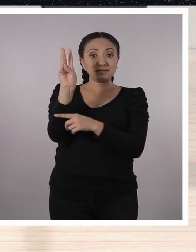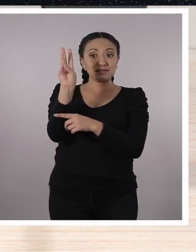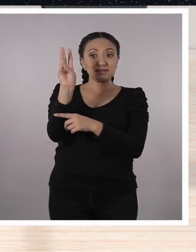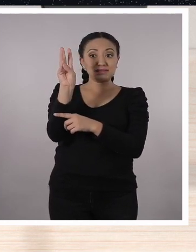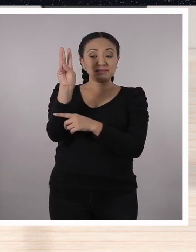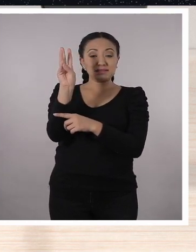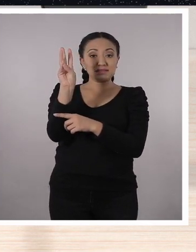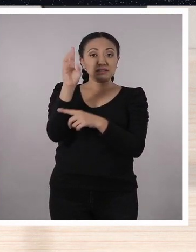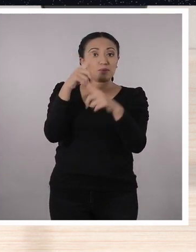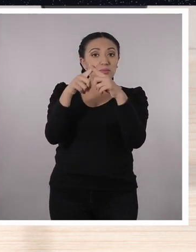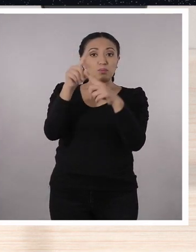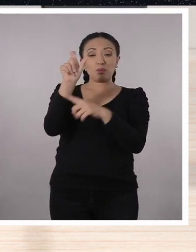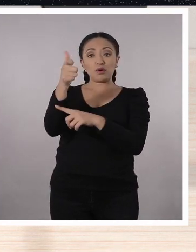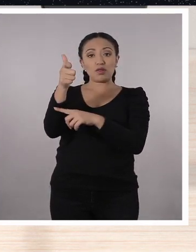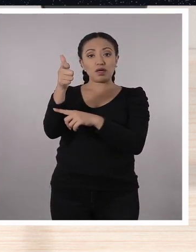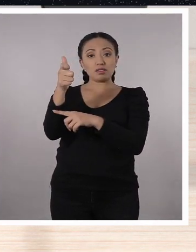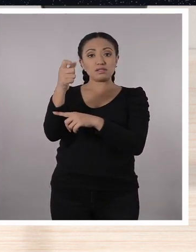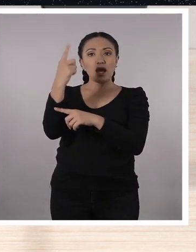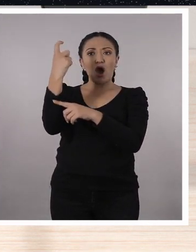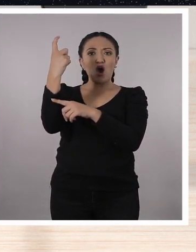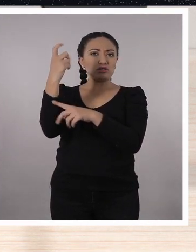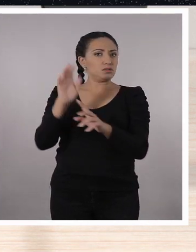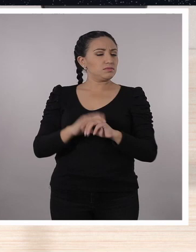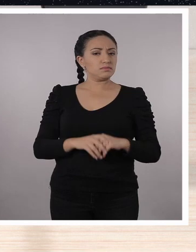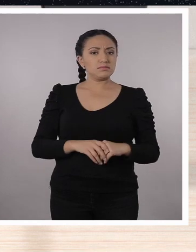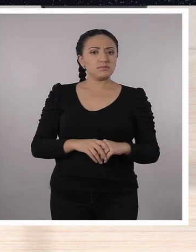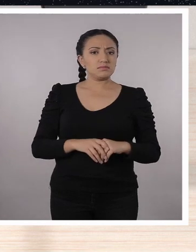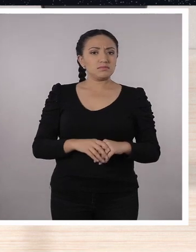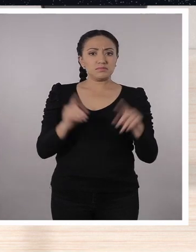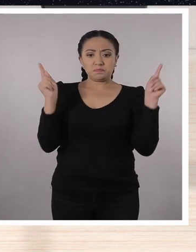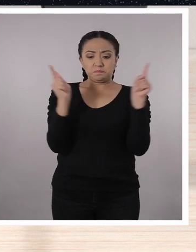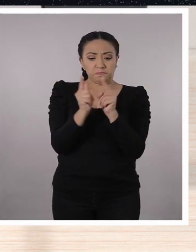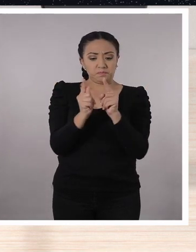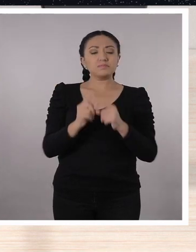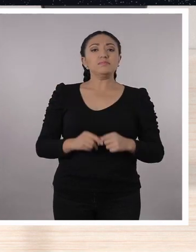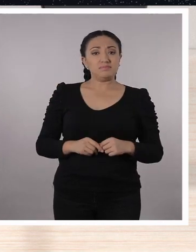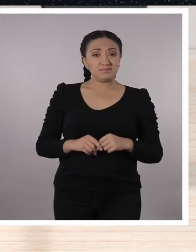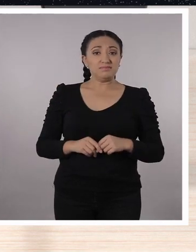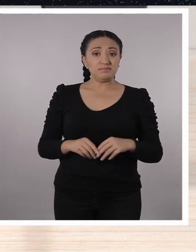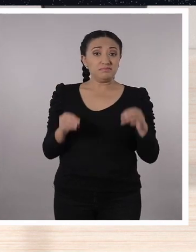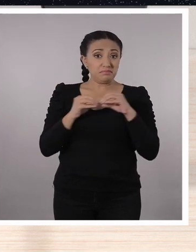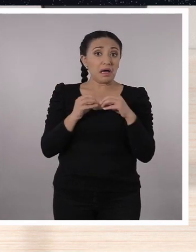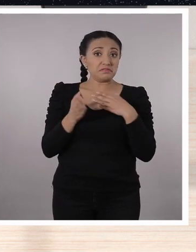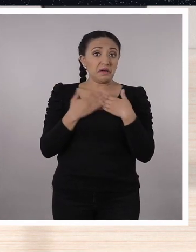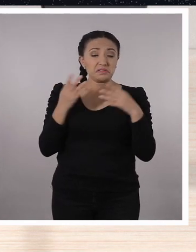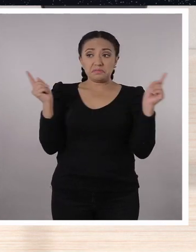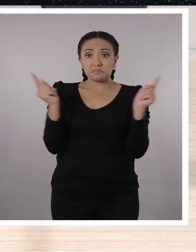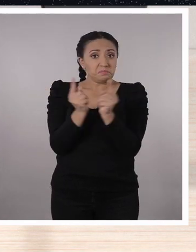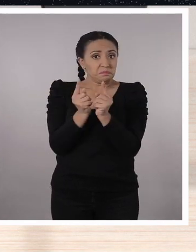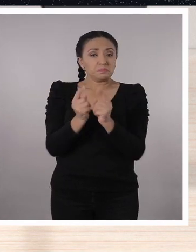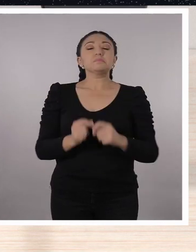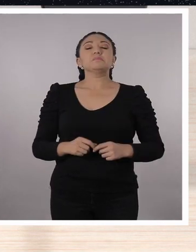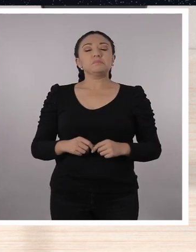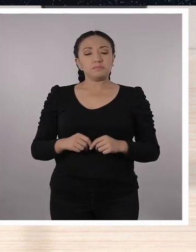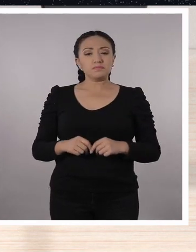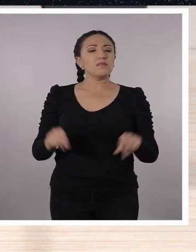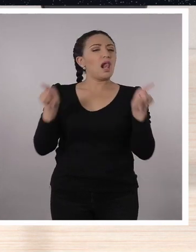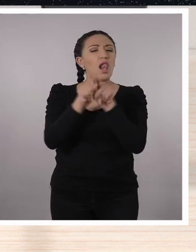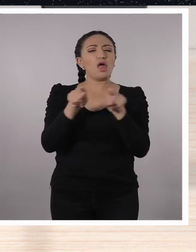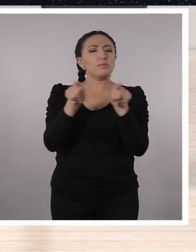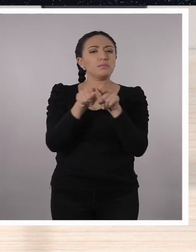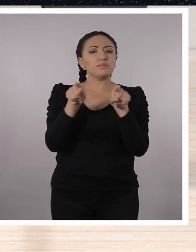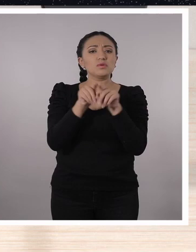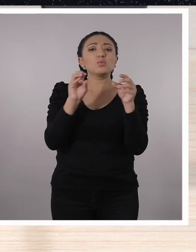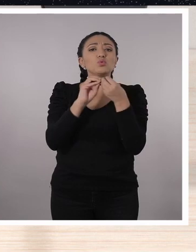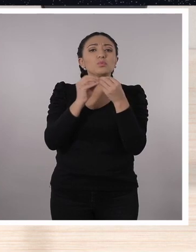por 10 a la 11. Queda hasta un número mucho más científico, ¿no les parece? Lo mismo podemos